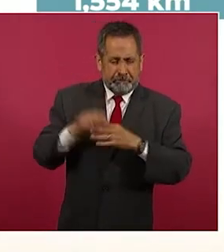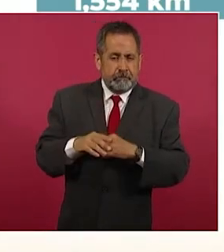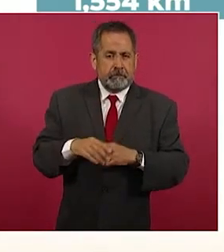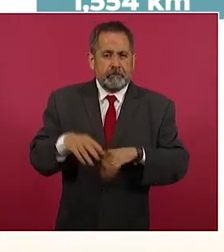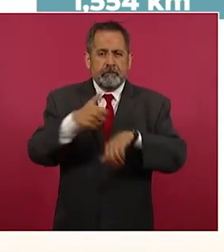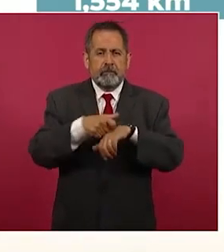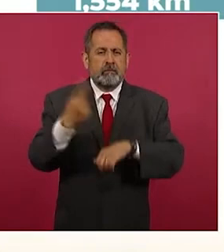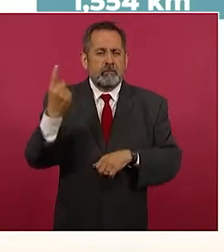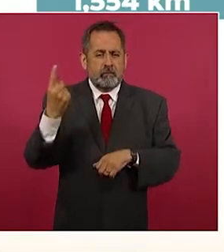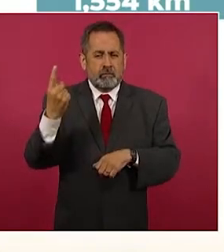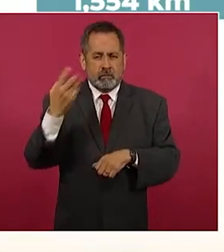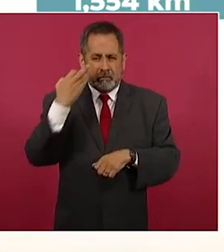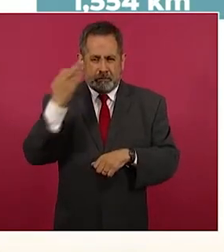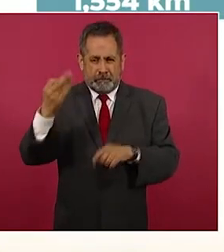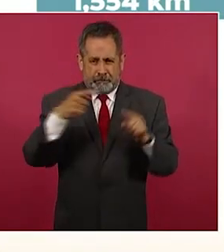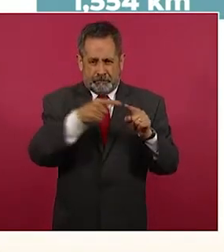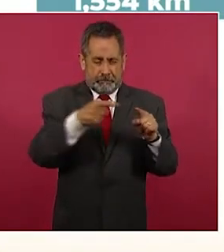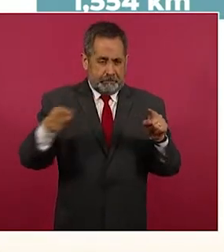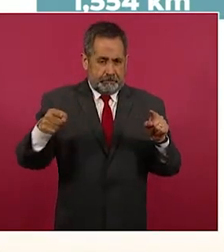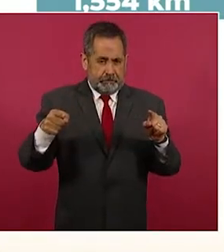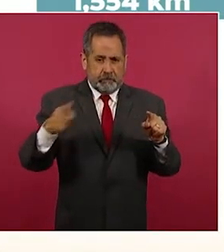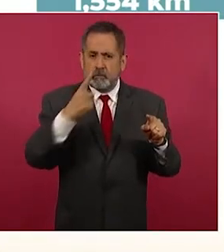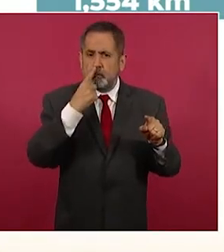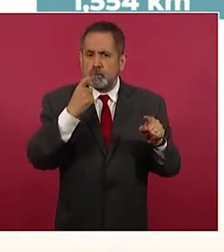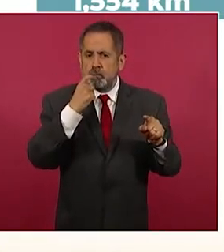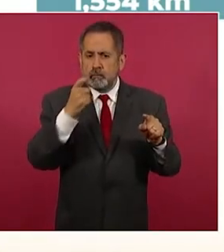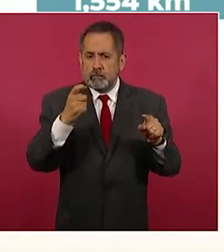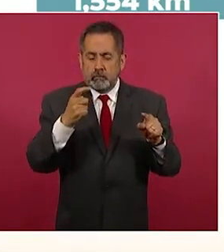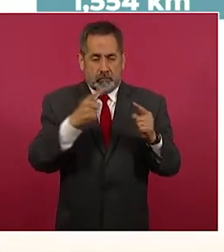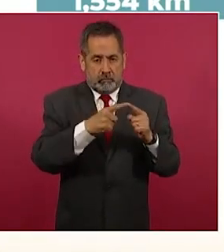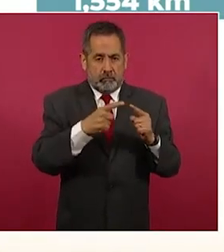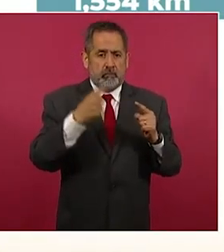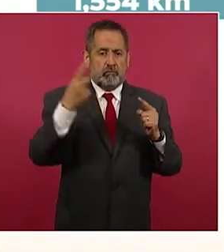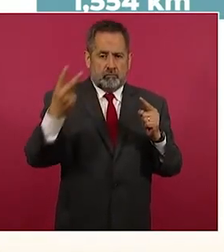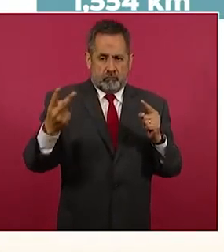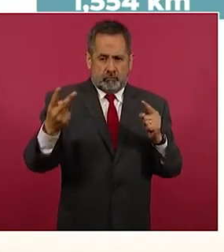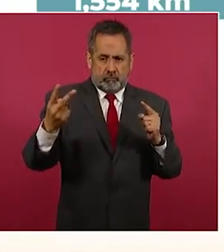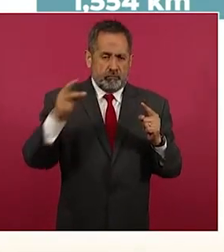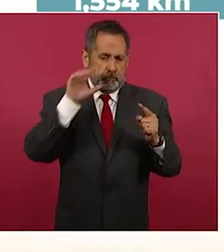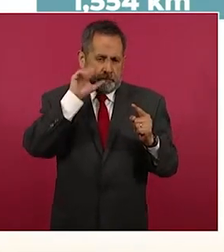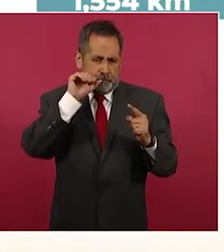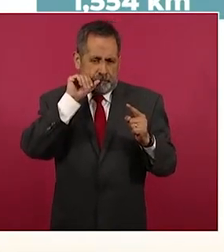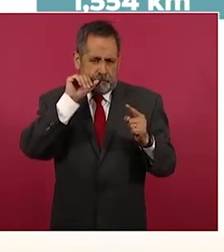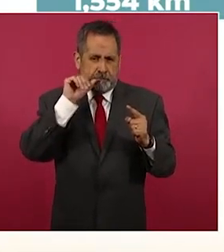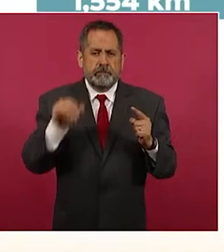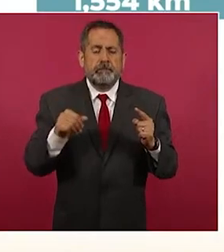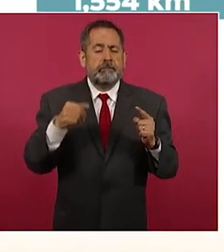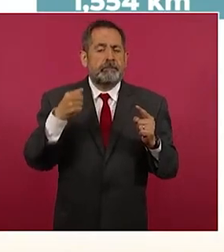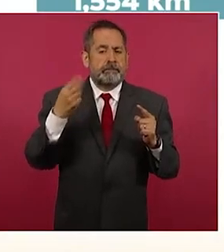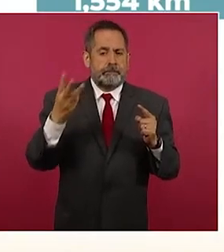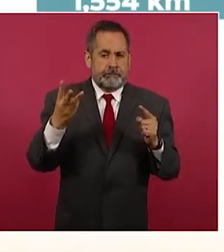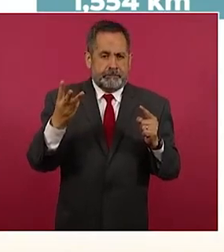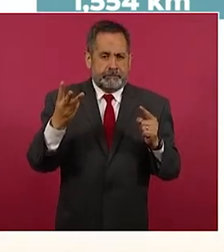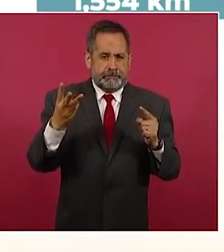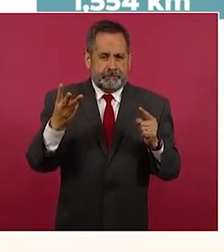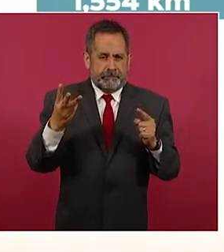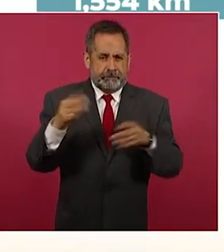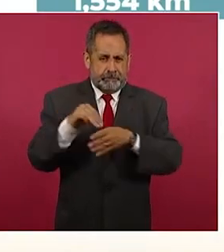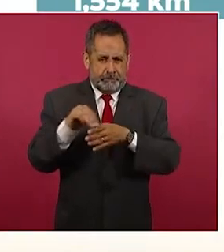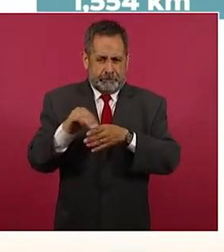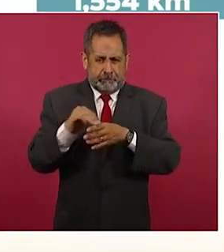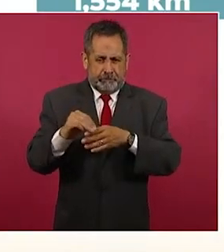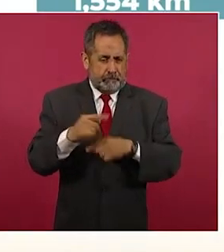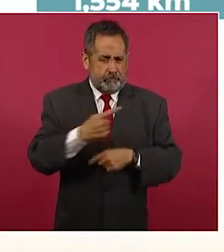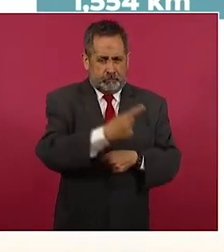fase 1, que se ve acá en rojo, el tramo 2, que se ve en naranja y el tramo 3, que se ve en